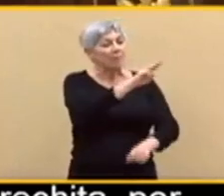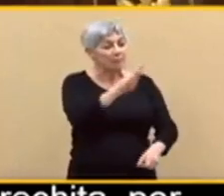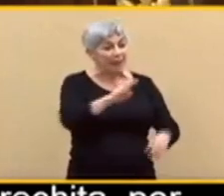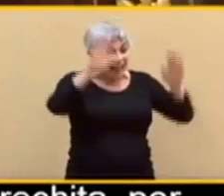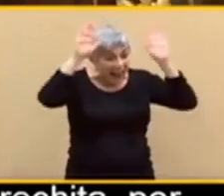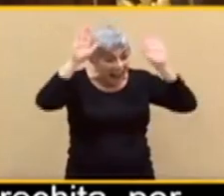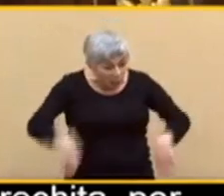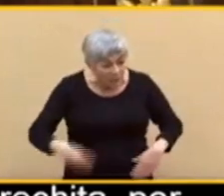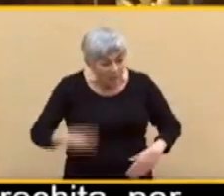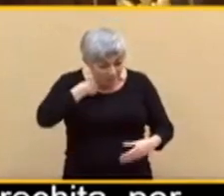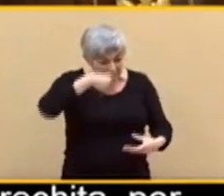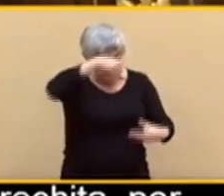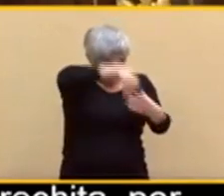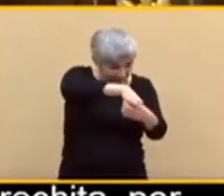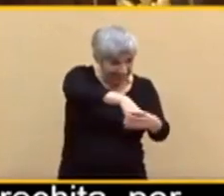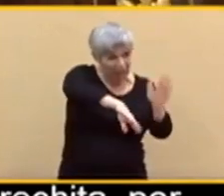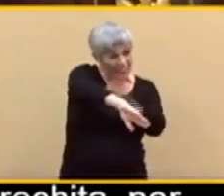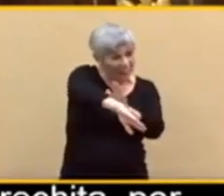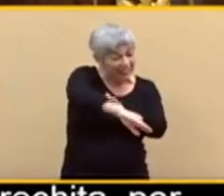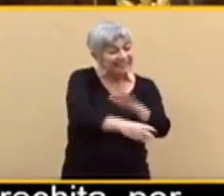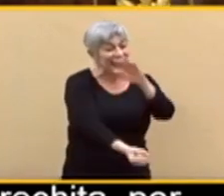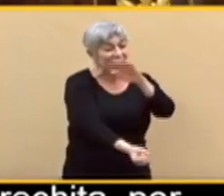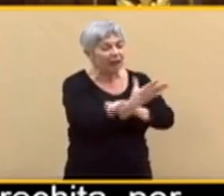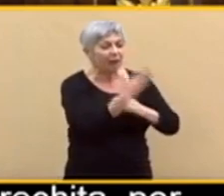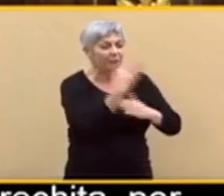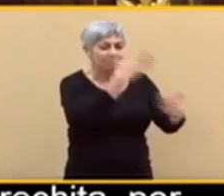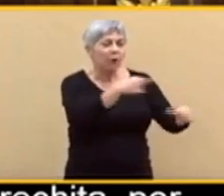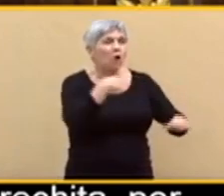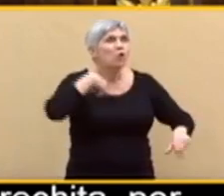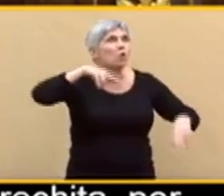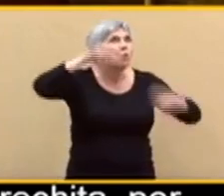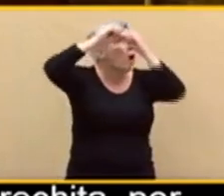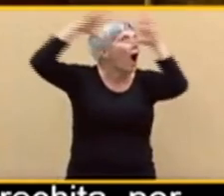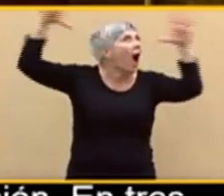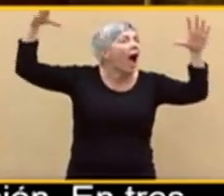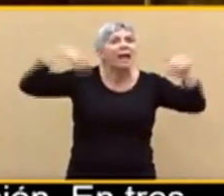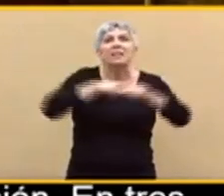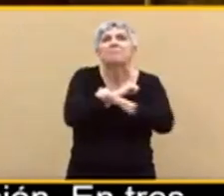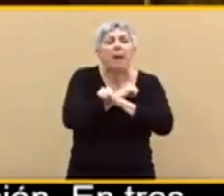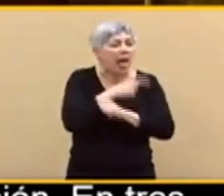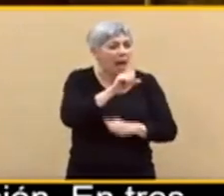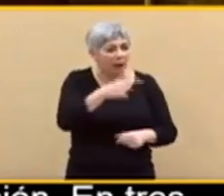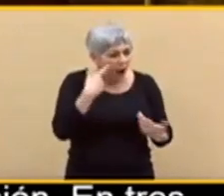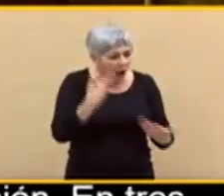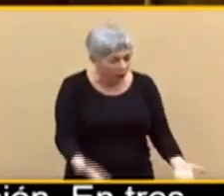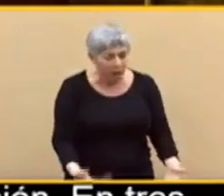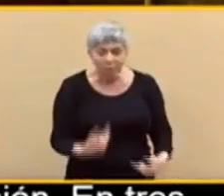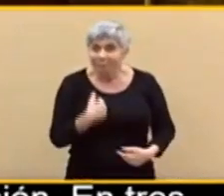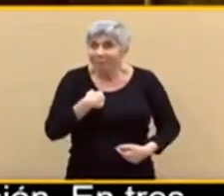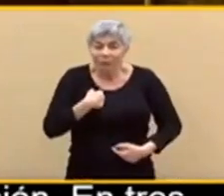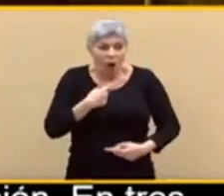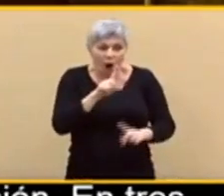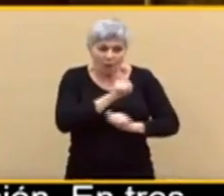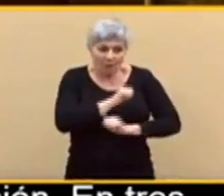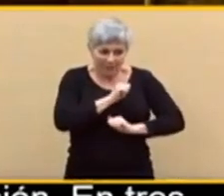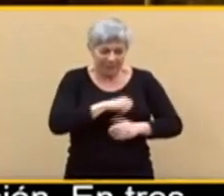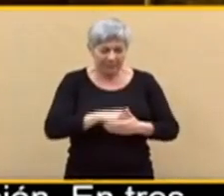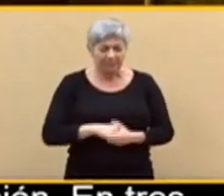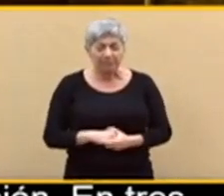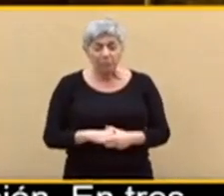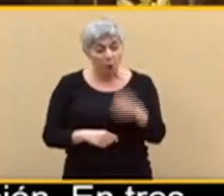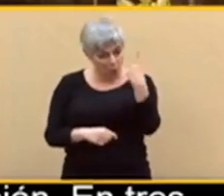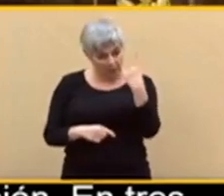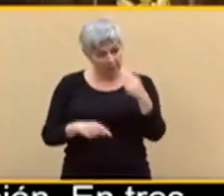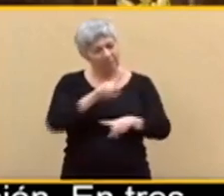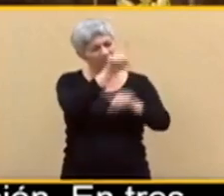propia derecha es algo que no esperaba ver en mi vida parlamentaria. Una primera pregunta, señora Bascal. ¿Usted se ha leído